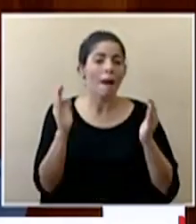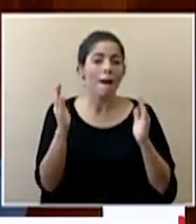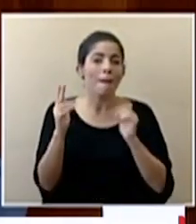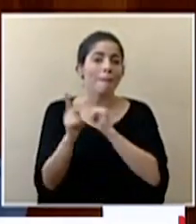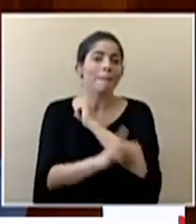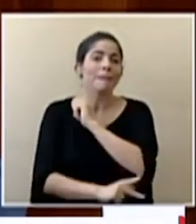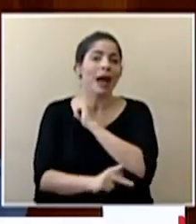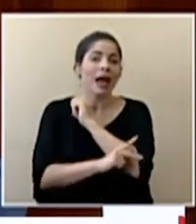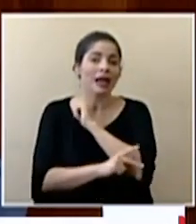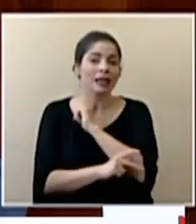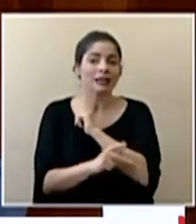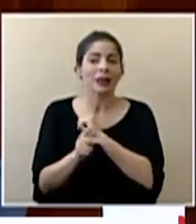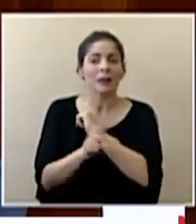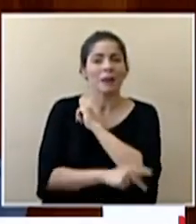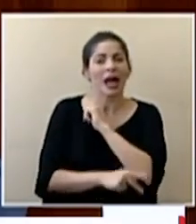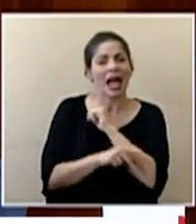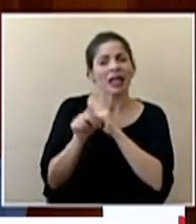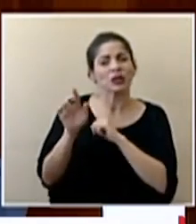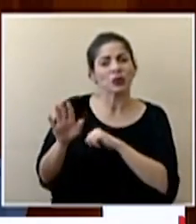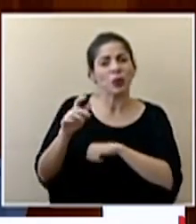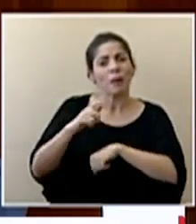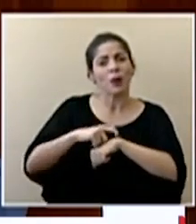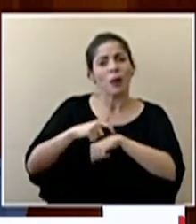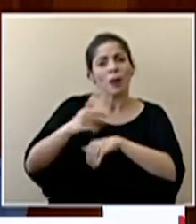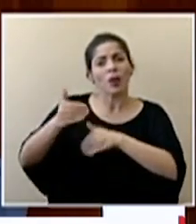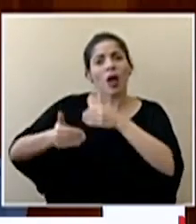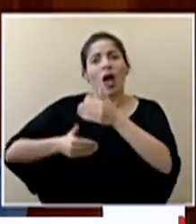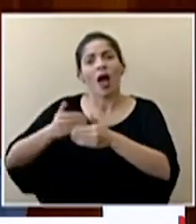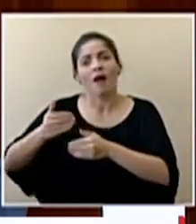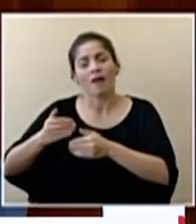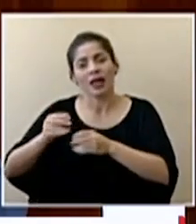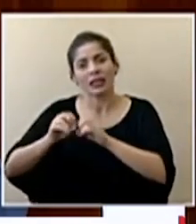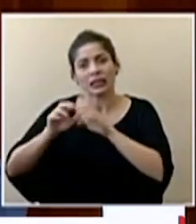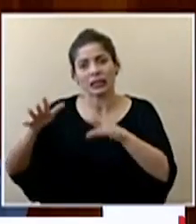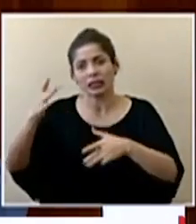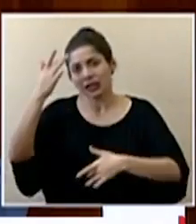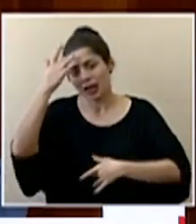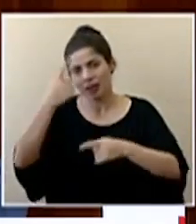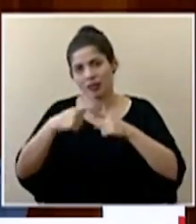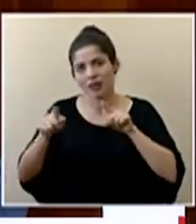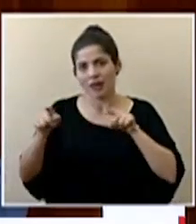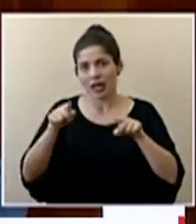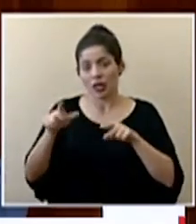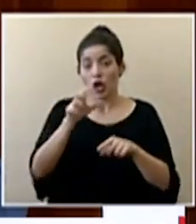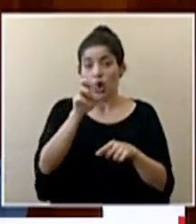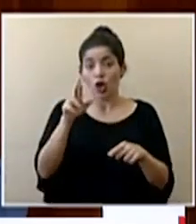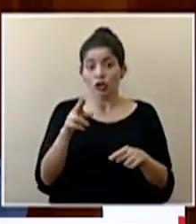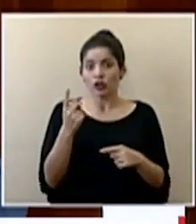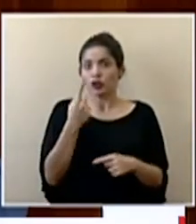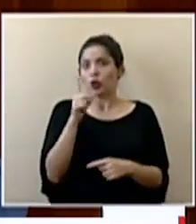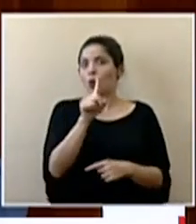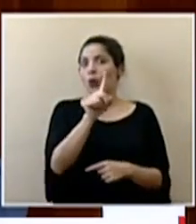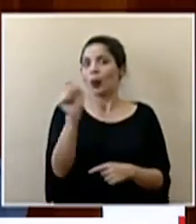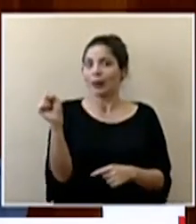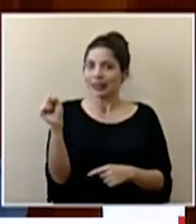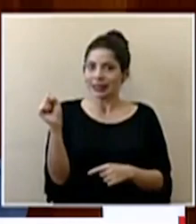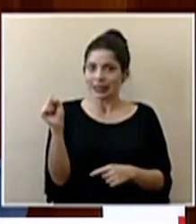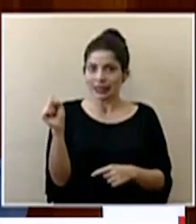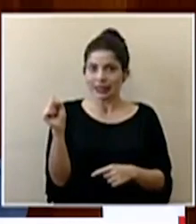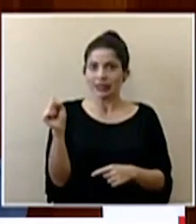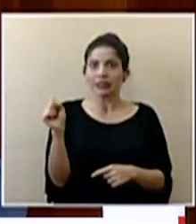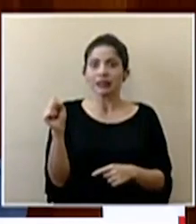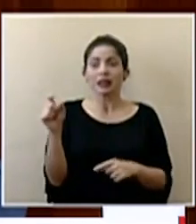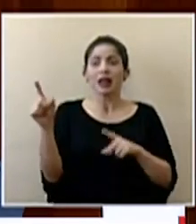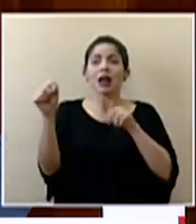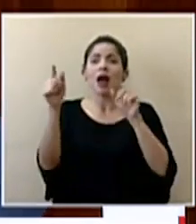que tienen diferentes momentos de avance en la ola pandémica Costa Rica tiene un mes y por ahí